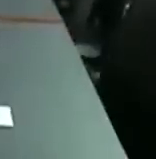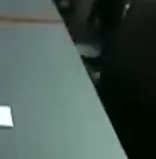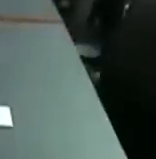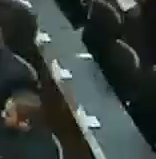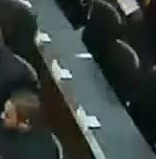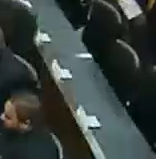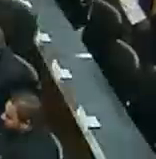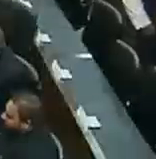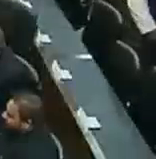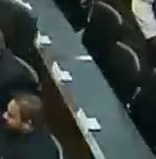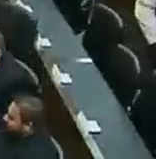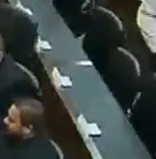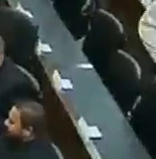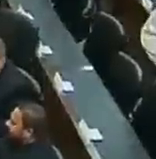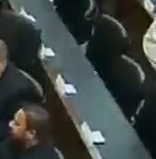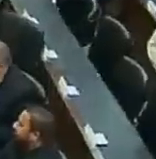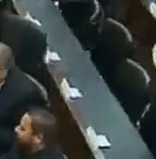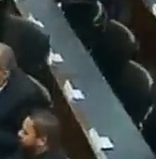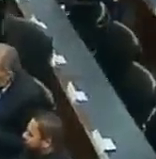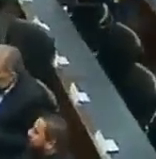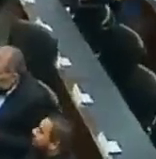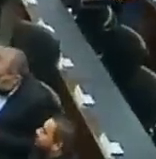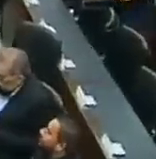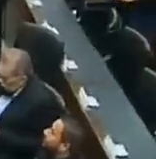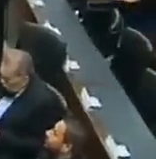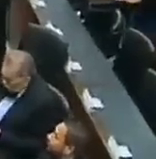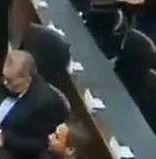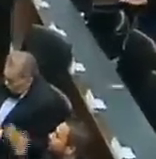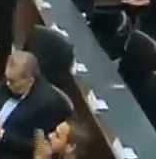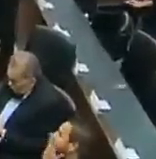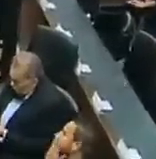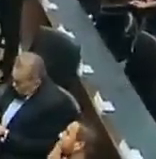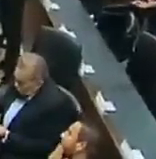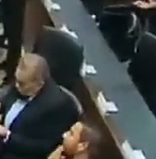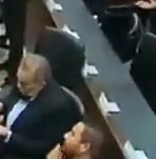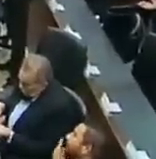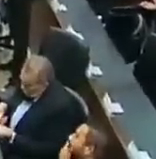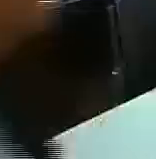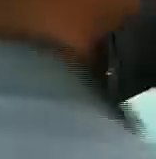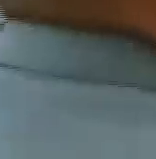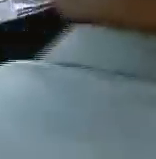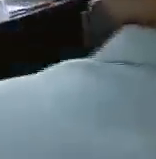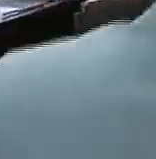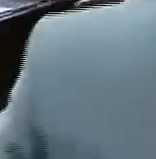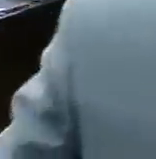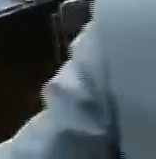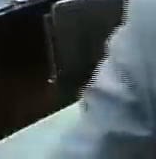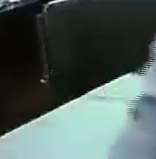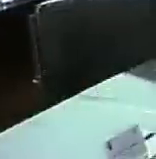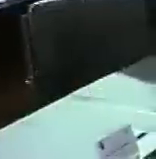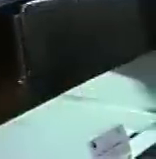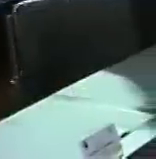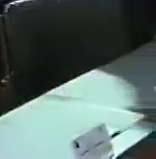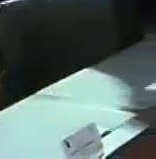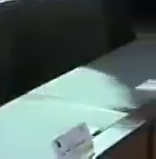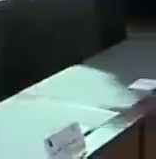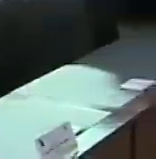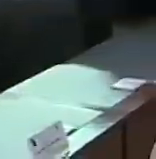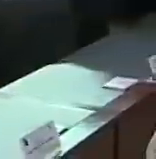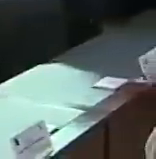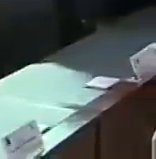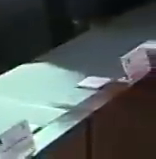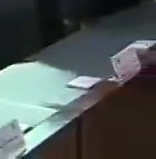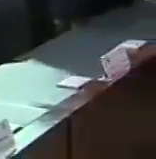y de esta manera concluye la sesión ordinaria de hoy 25 de mayo en la cual se cumplieron todos los puntos